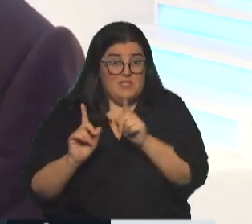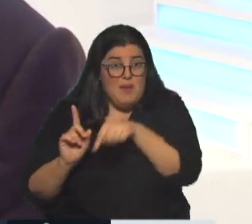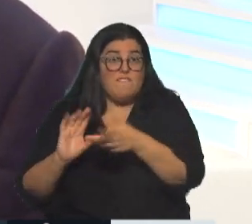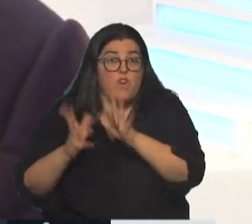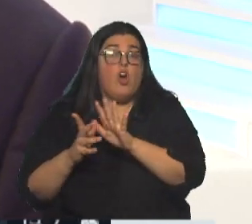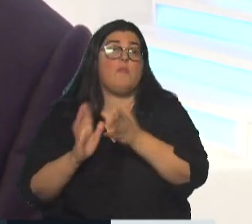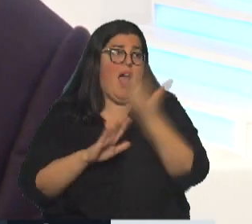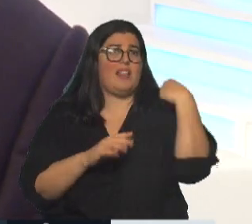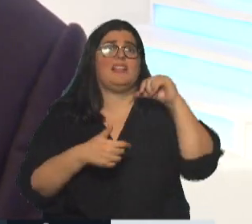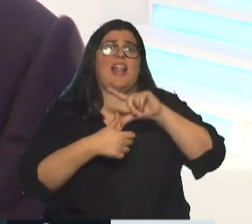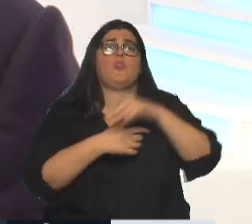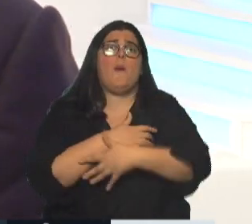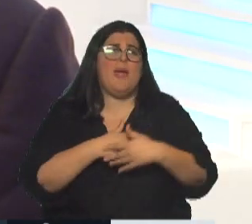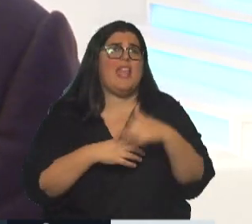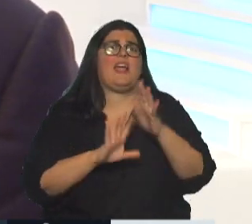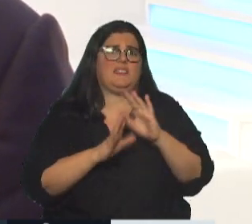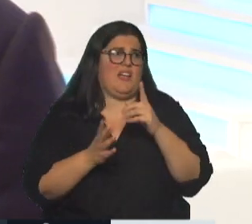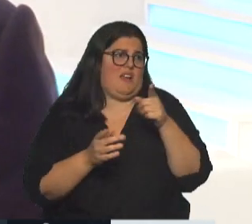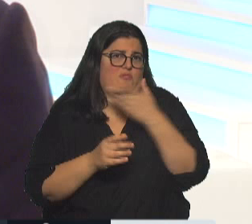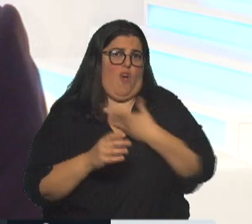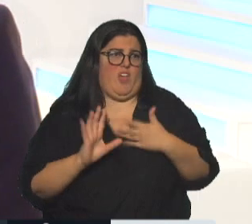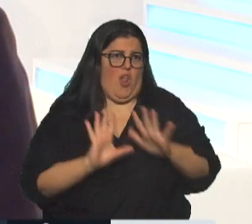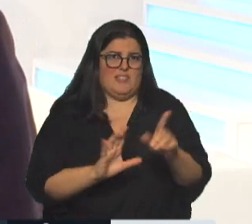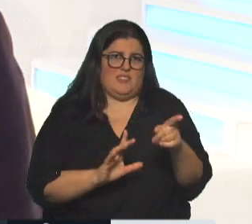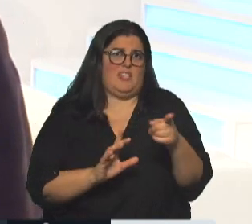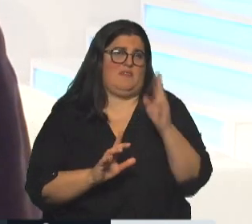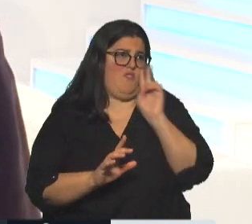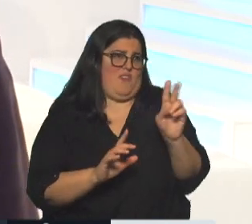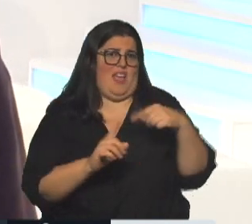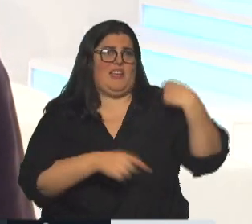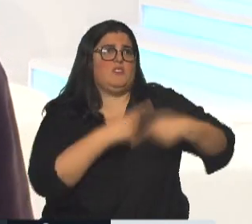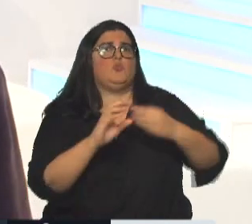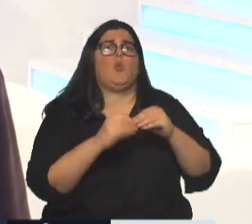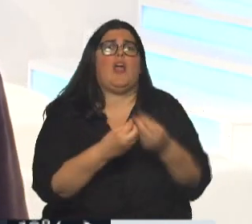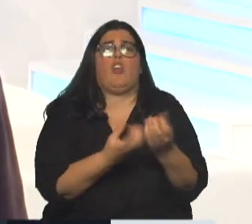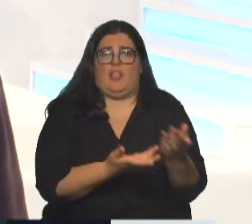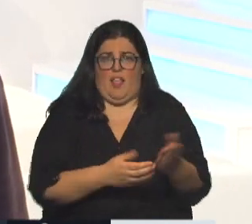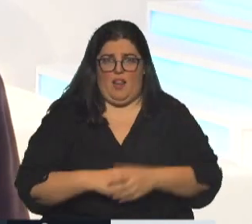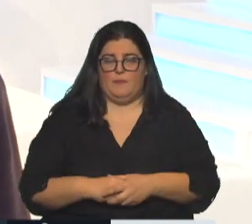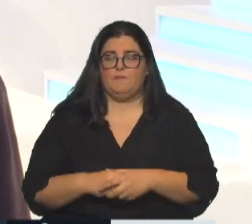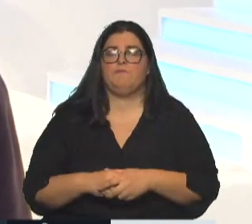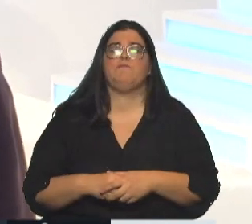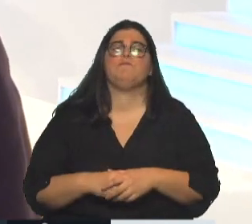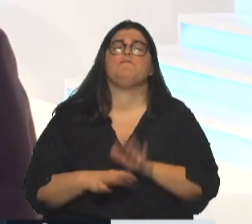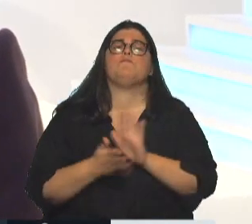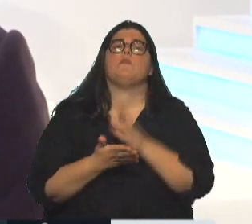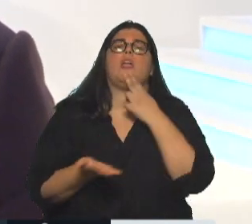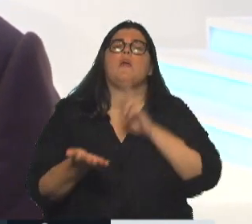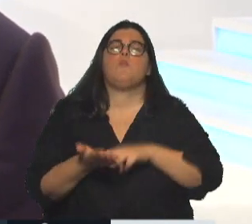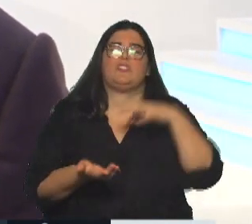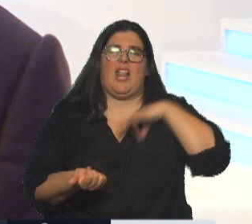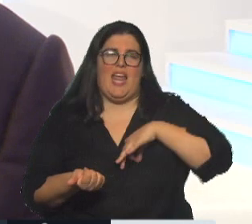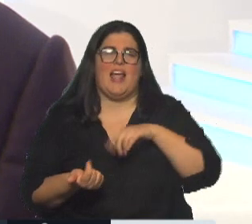y ya tuvo ese resultado y basta con mirar lo que fue pasando. Suma fija, impuesto a las ganancias,